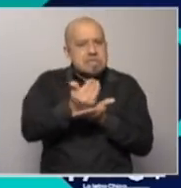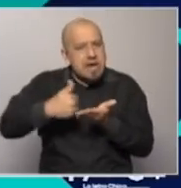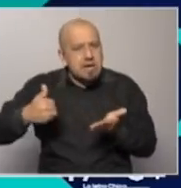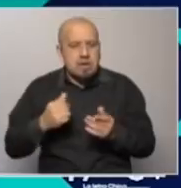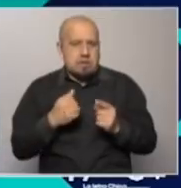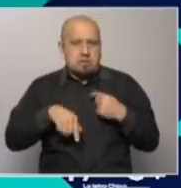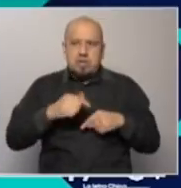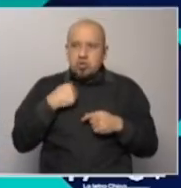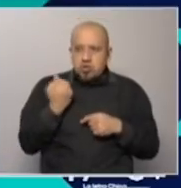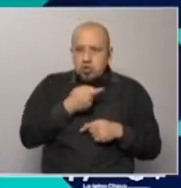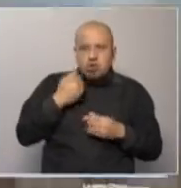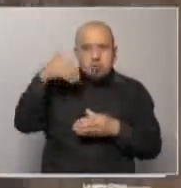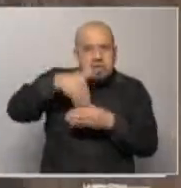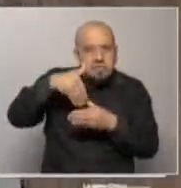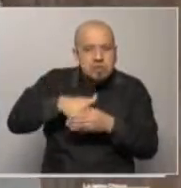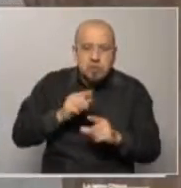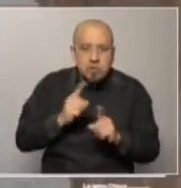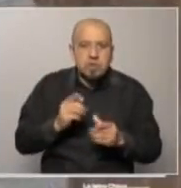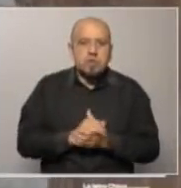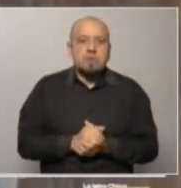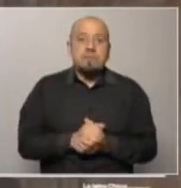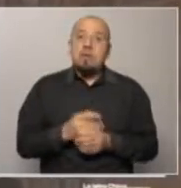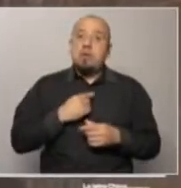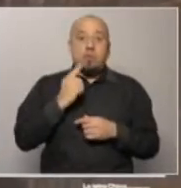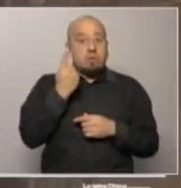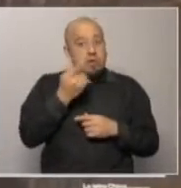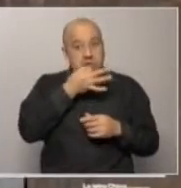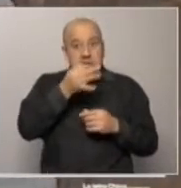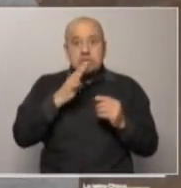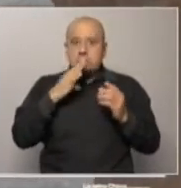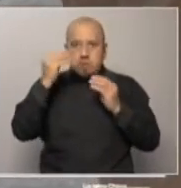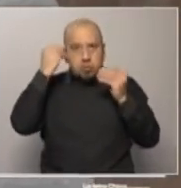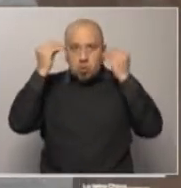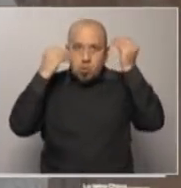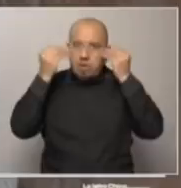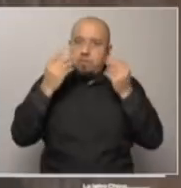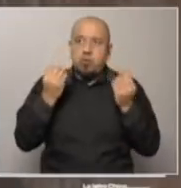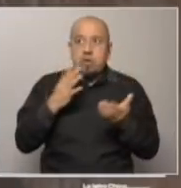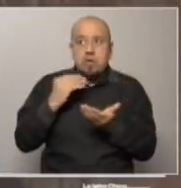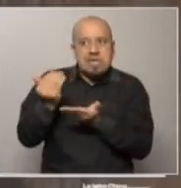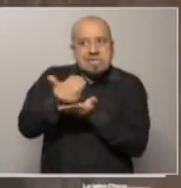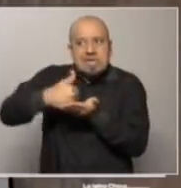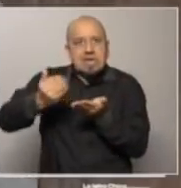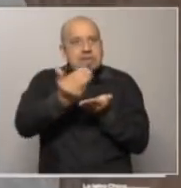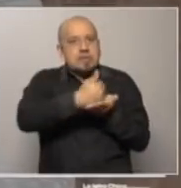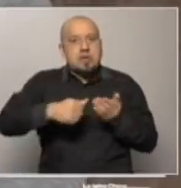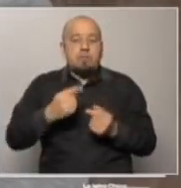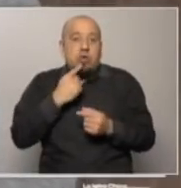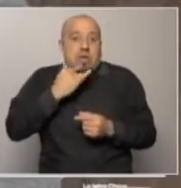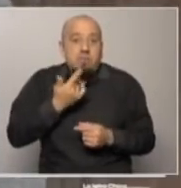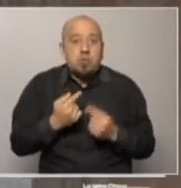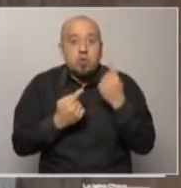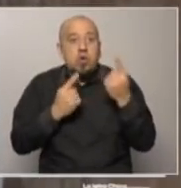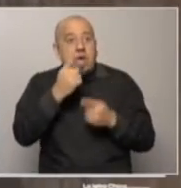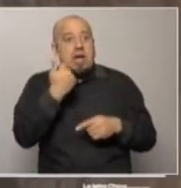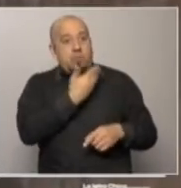sin participación de magisterio. Los primeros anuncios son preocupantes, porque son anuncios de recorte. Solo para decir uno claro, es que a los